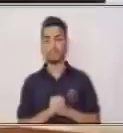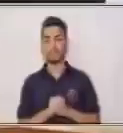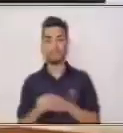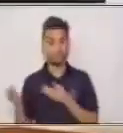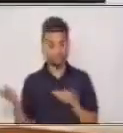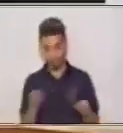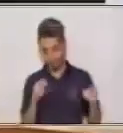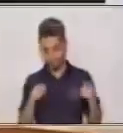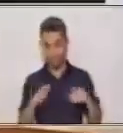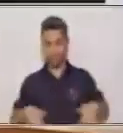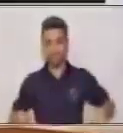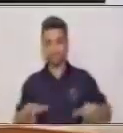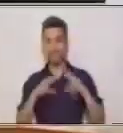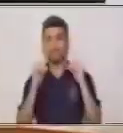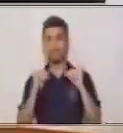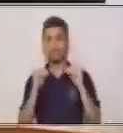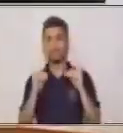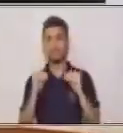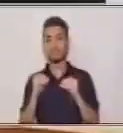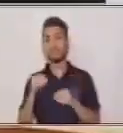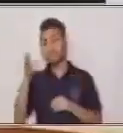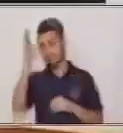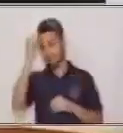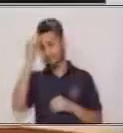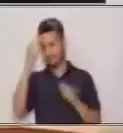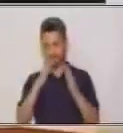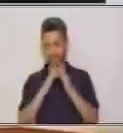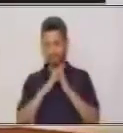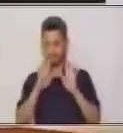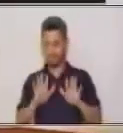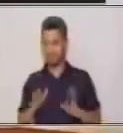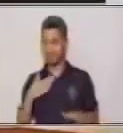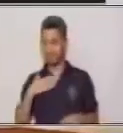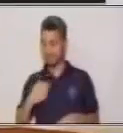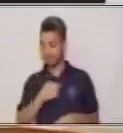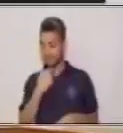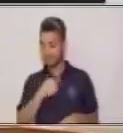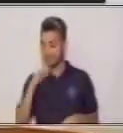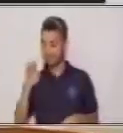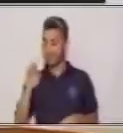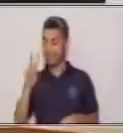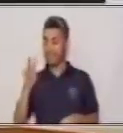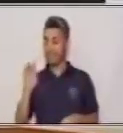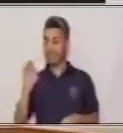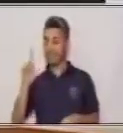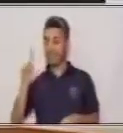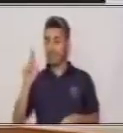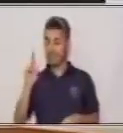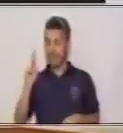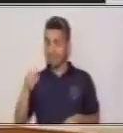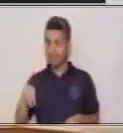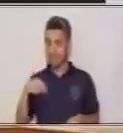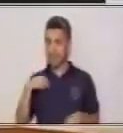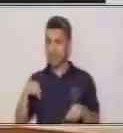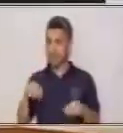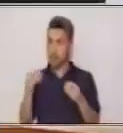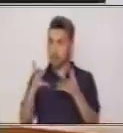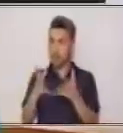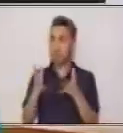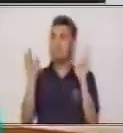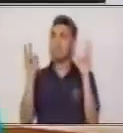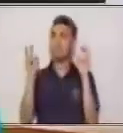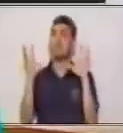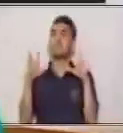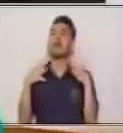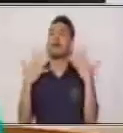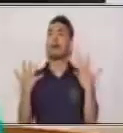Bienvenidos a este estacio educativo Aprenda en Casa. Soy Evelyn Arminda Riola Ramírez y en esta oportunidad desarrollaré